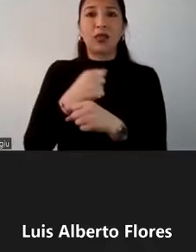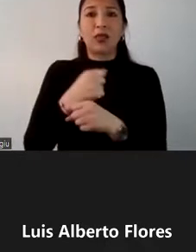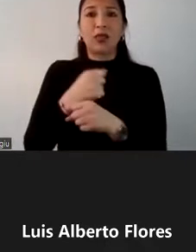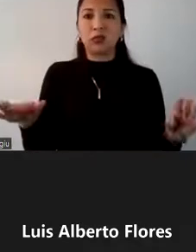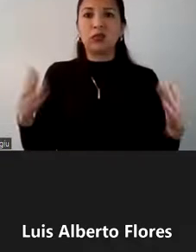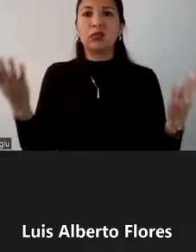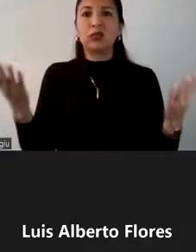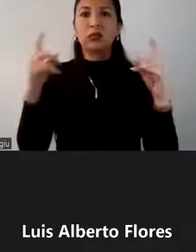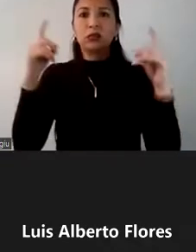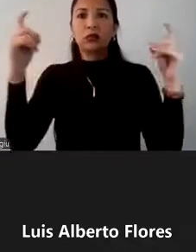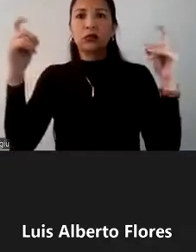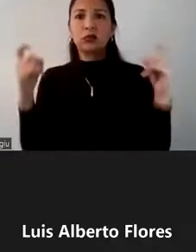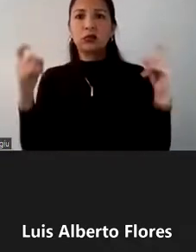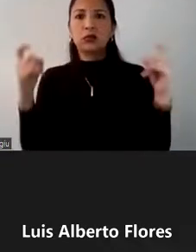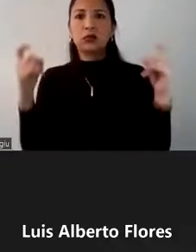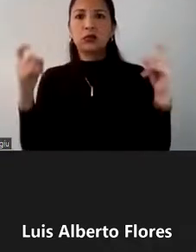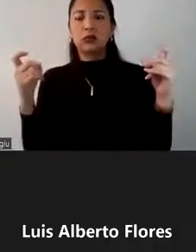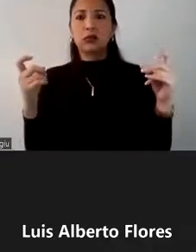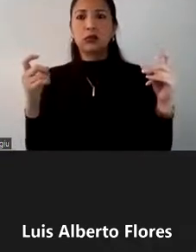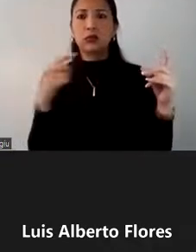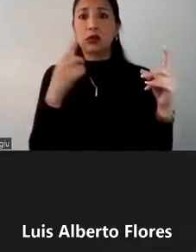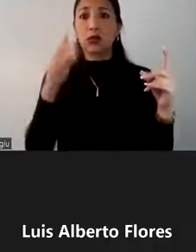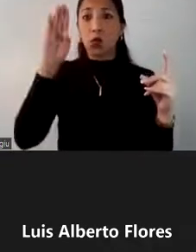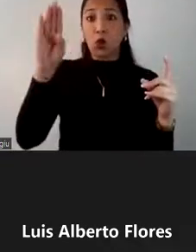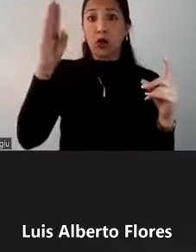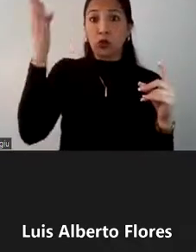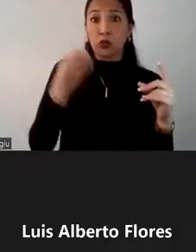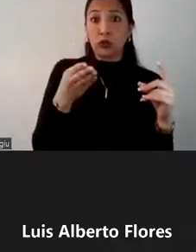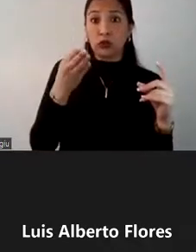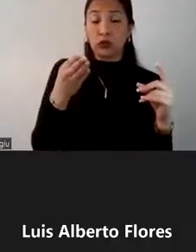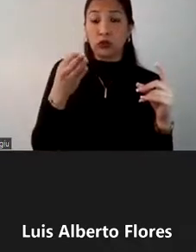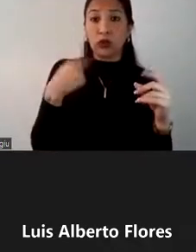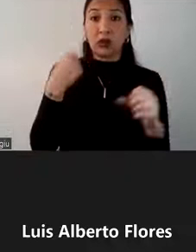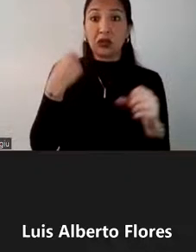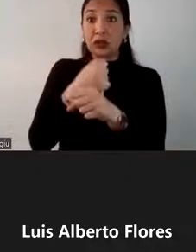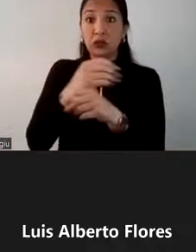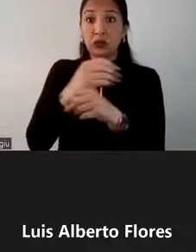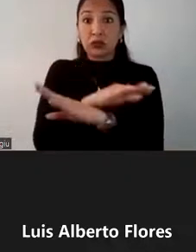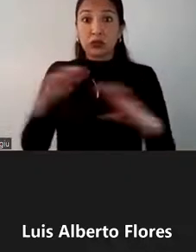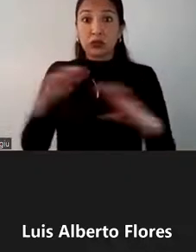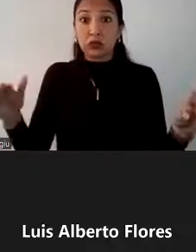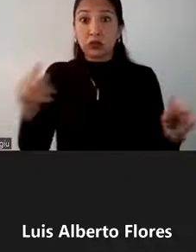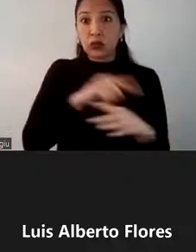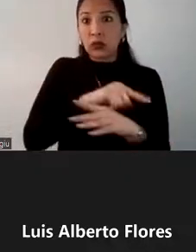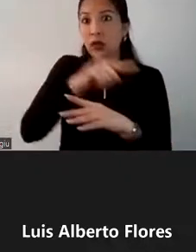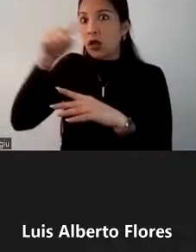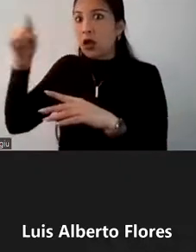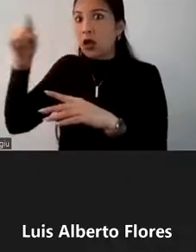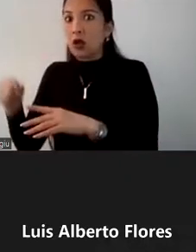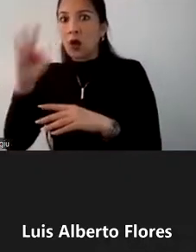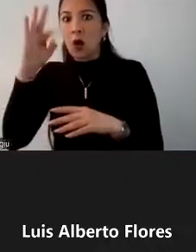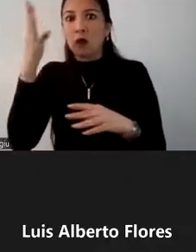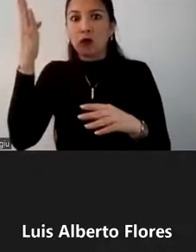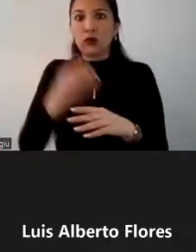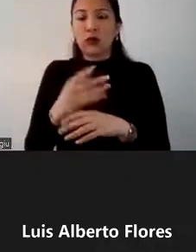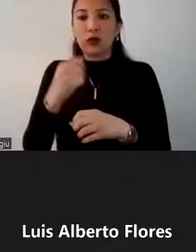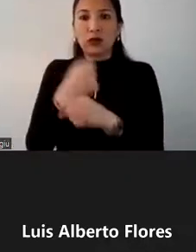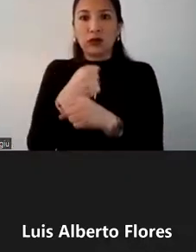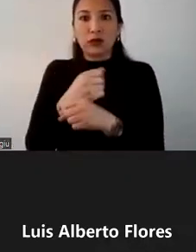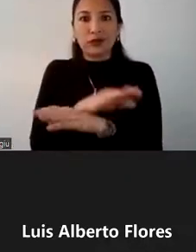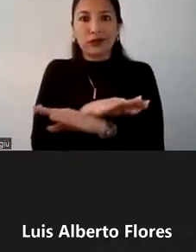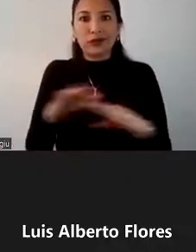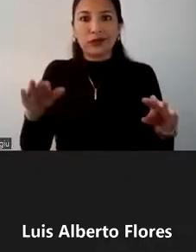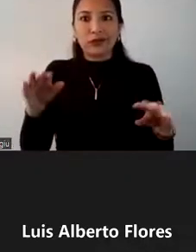decir que se pasó de 4% de tasa de desempleo en el 2019 a un 8% en el